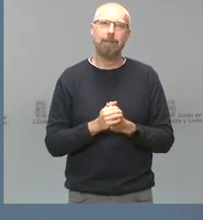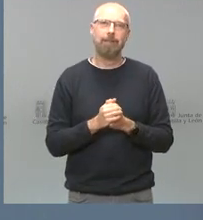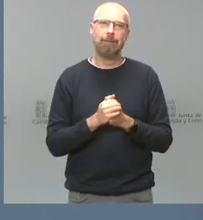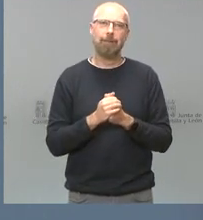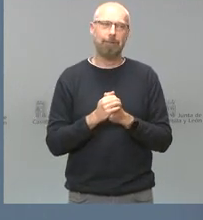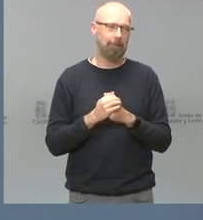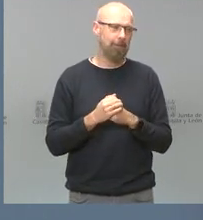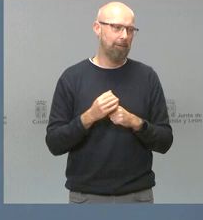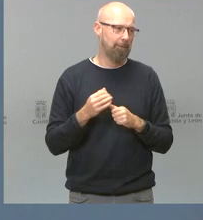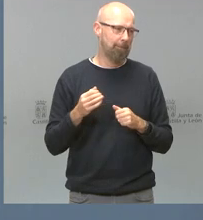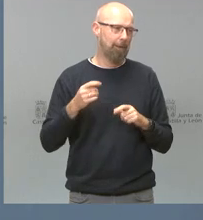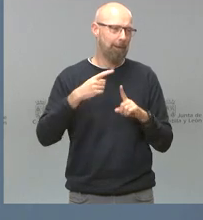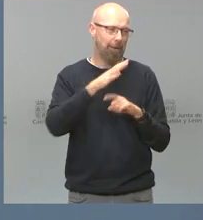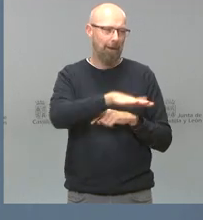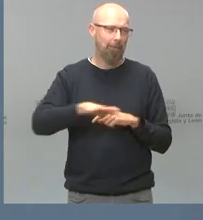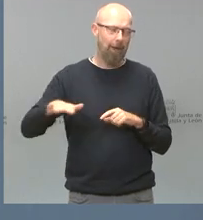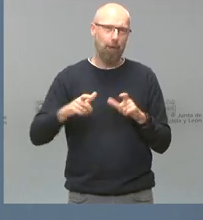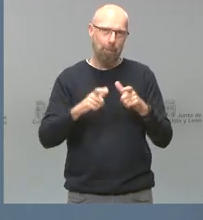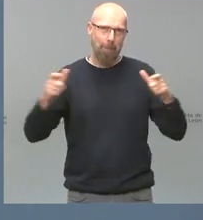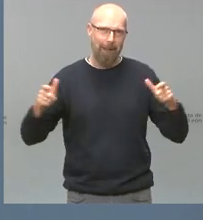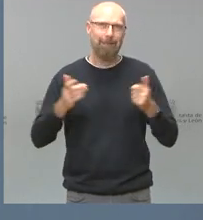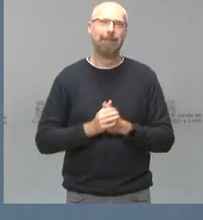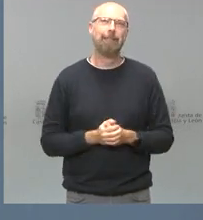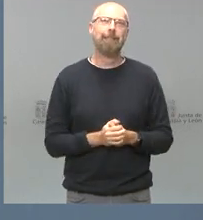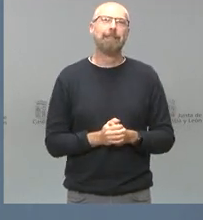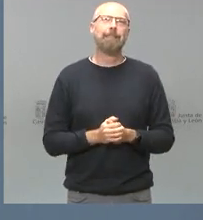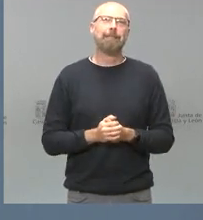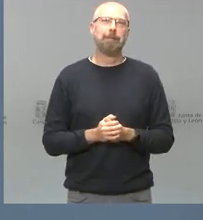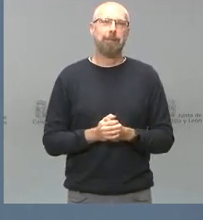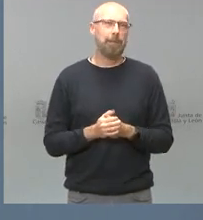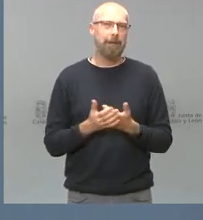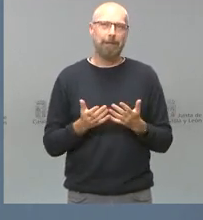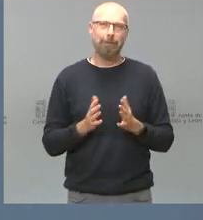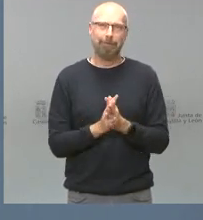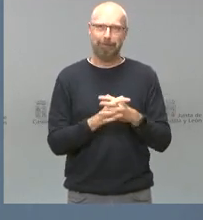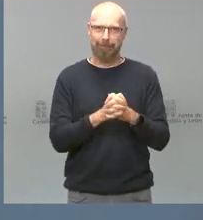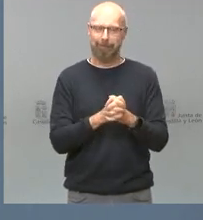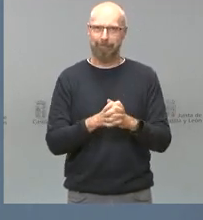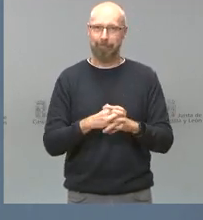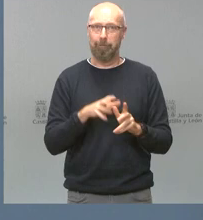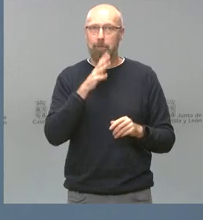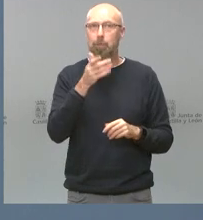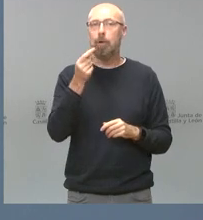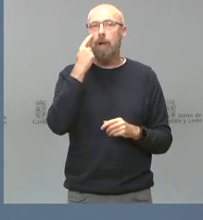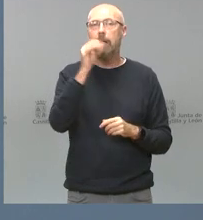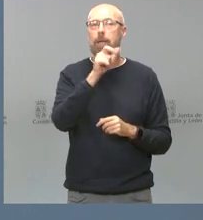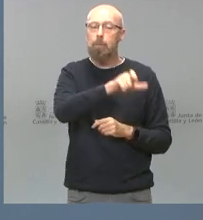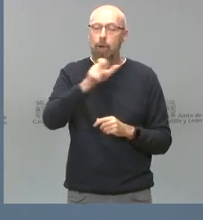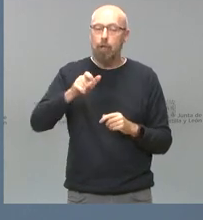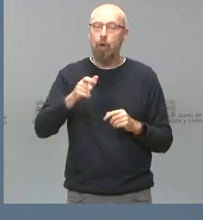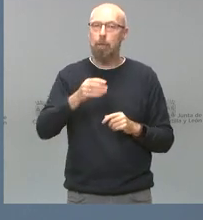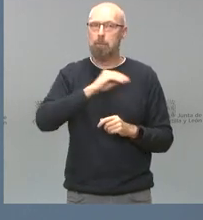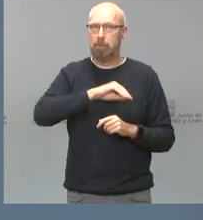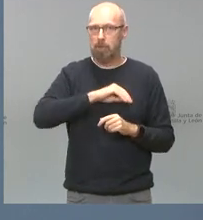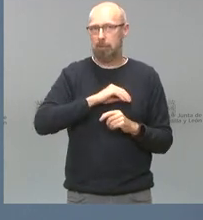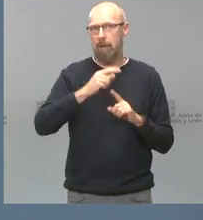poblacional de los países desarrollados y de nuestra comunidad autónoma, con una elevada presencia de población mayor y con una alta esperanza de